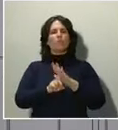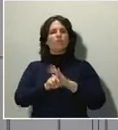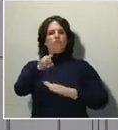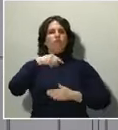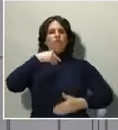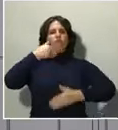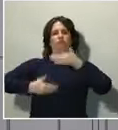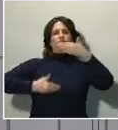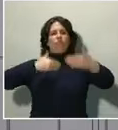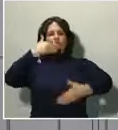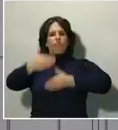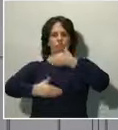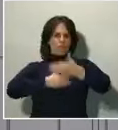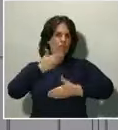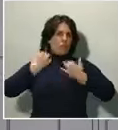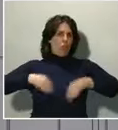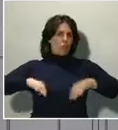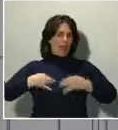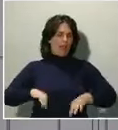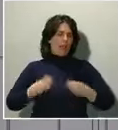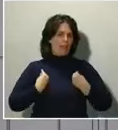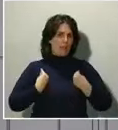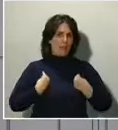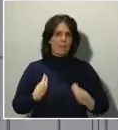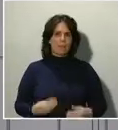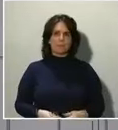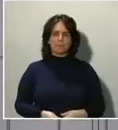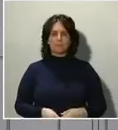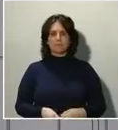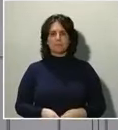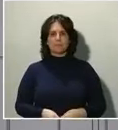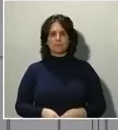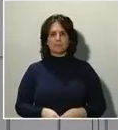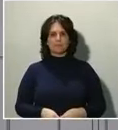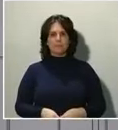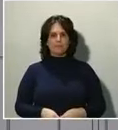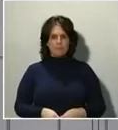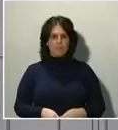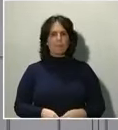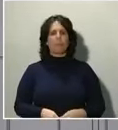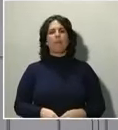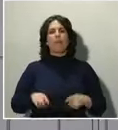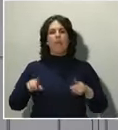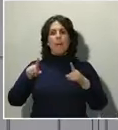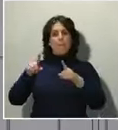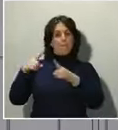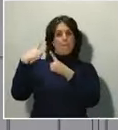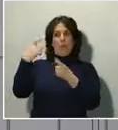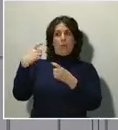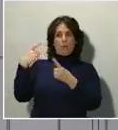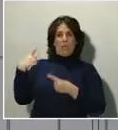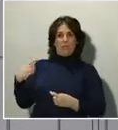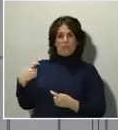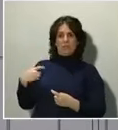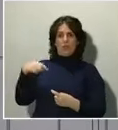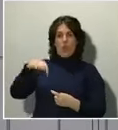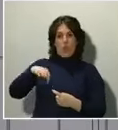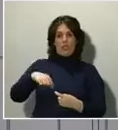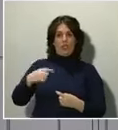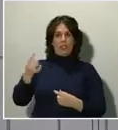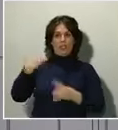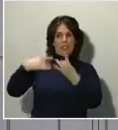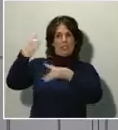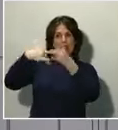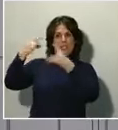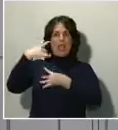definitiva, la normalidad de nuestras vidas. El presidente, entre las preguntas que se formulan hoy, alguna, no demasiadas,